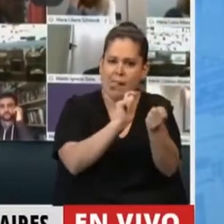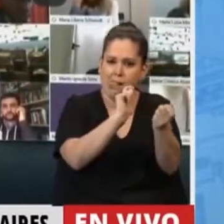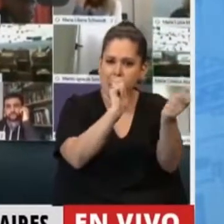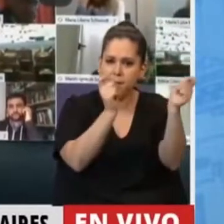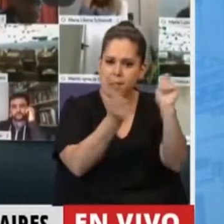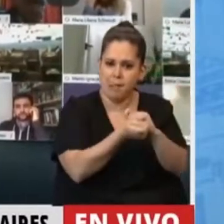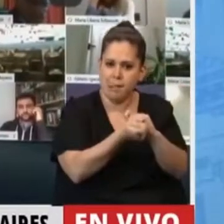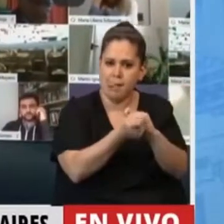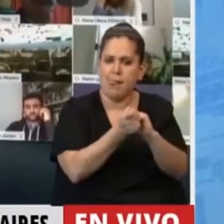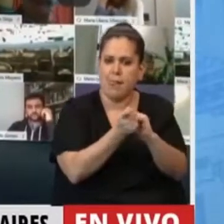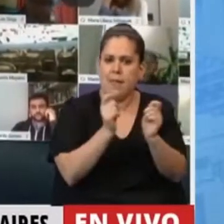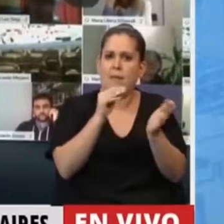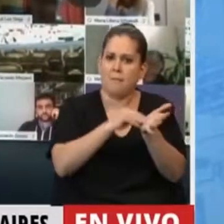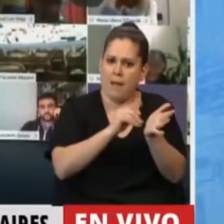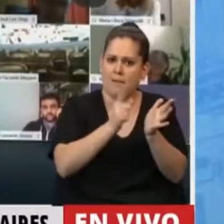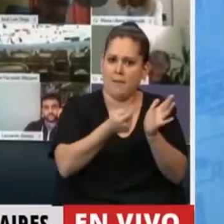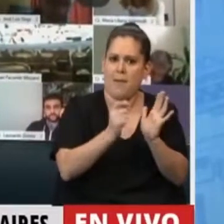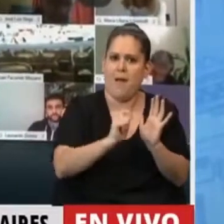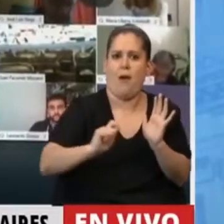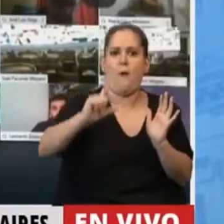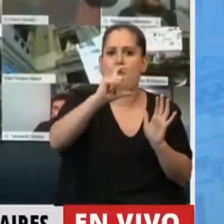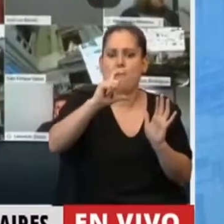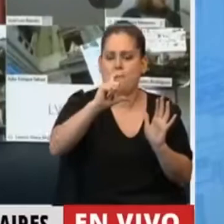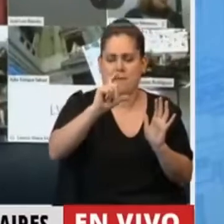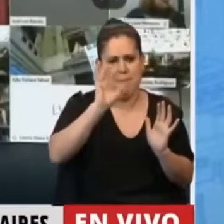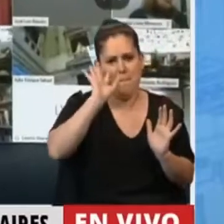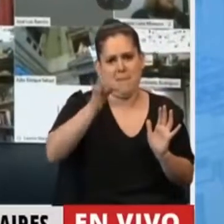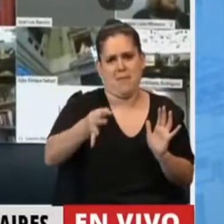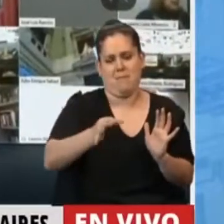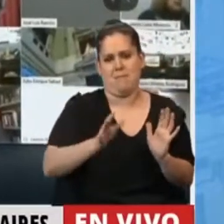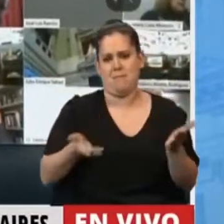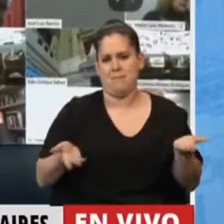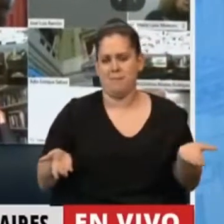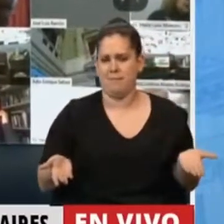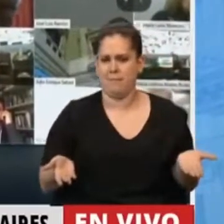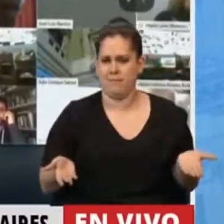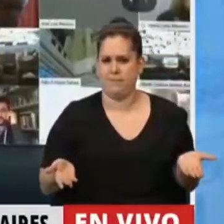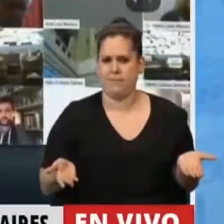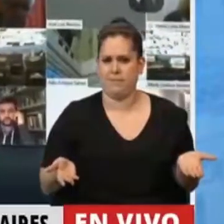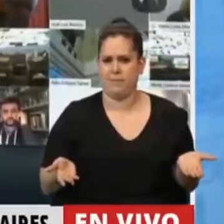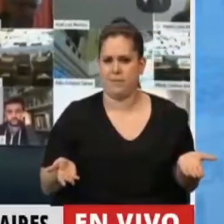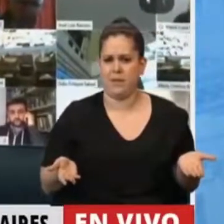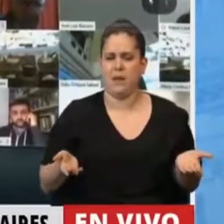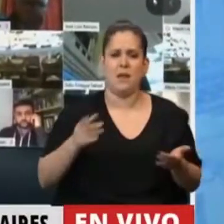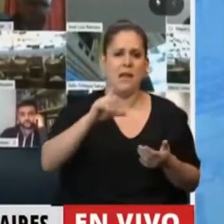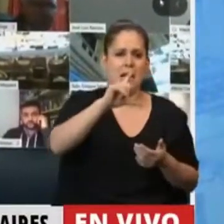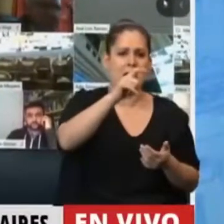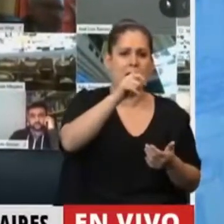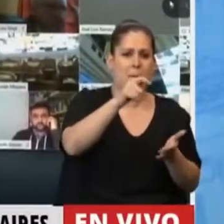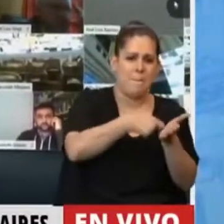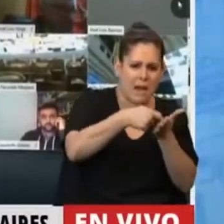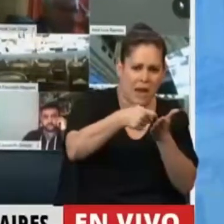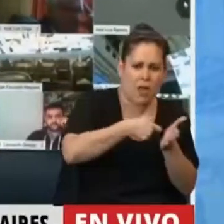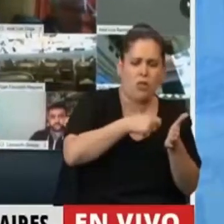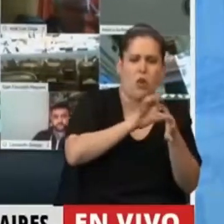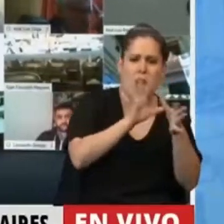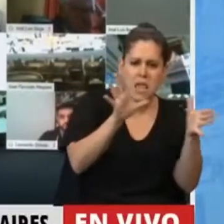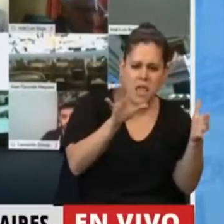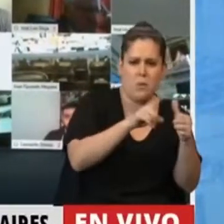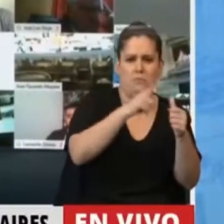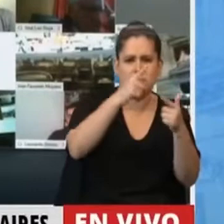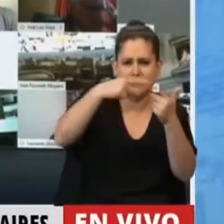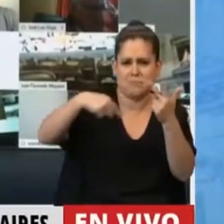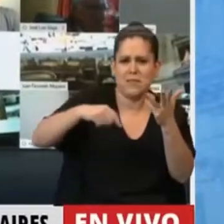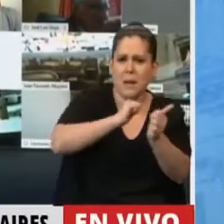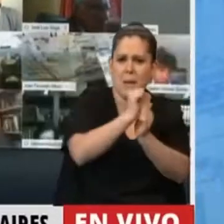aumentada, es notable. No solo Calperín, los mercados libres, sino